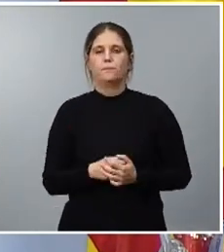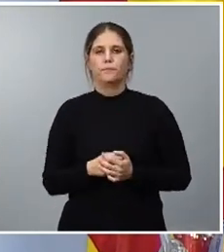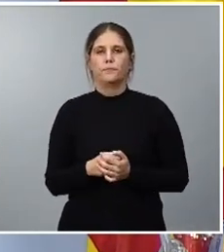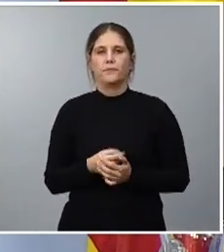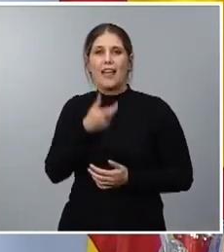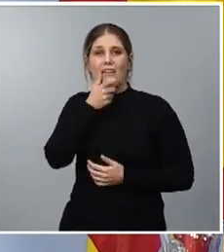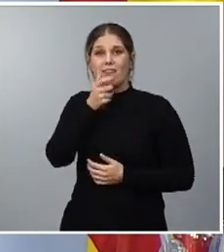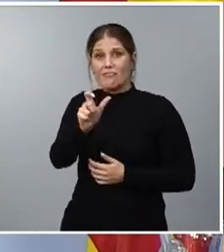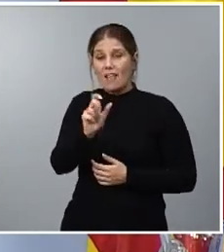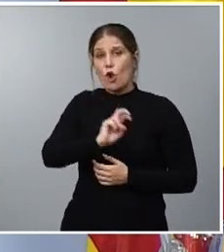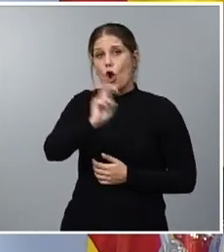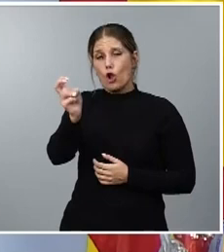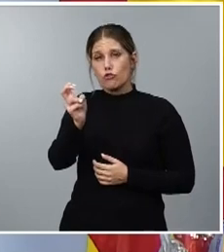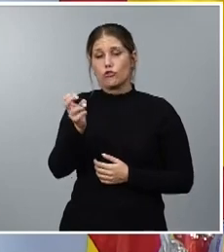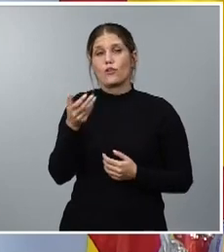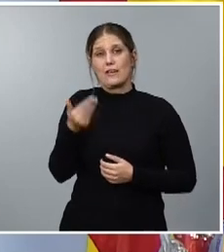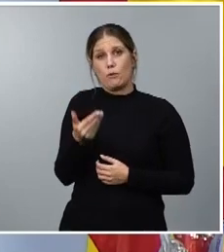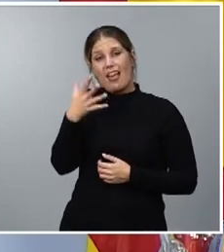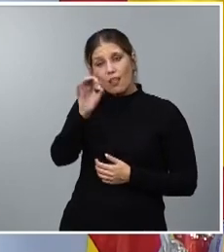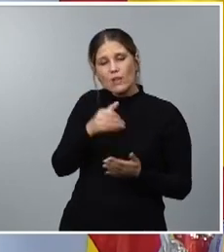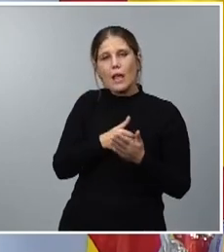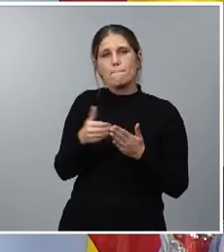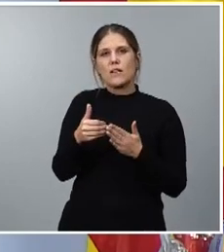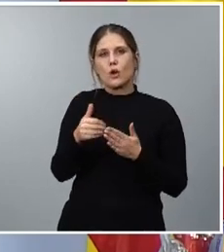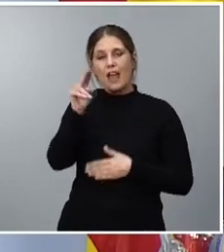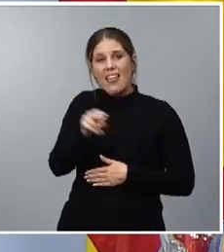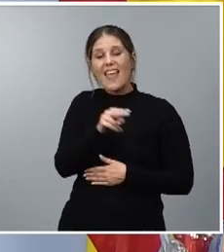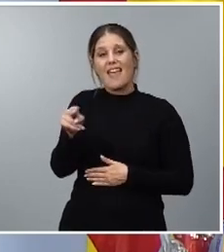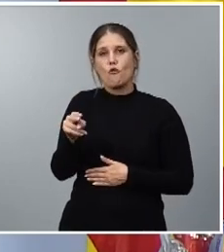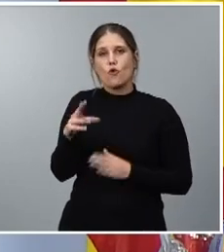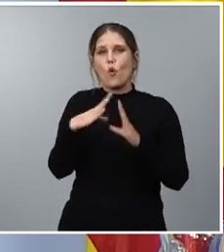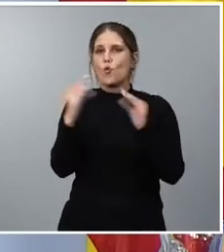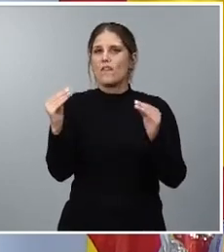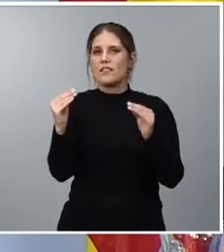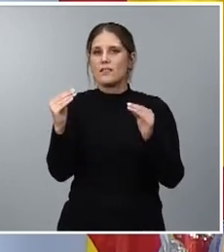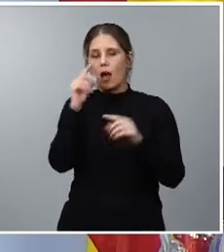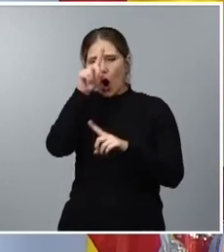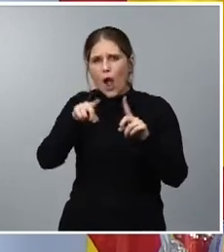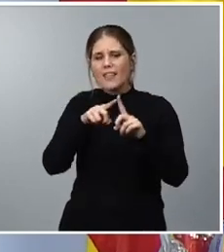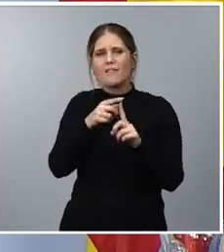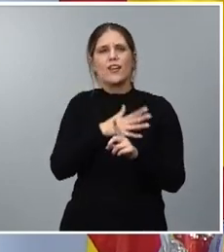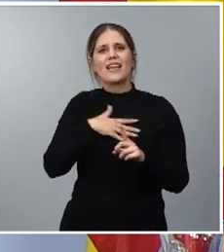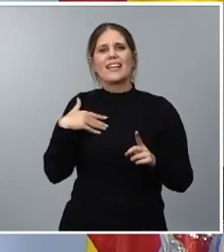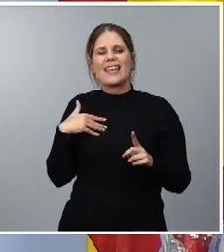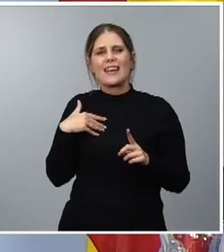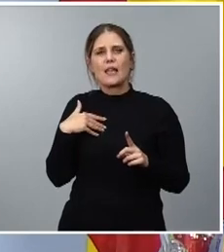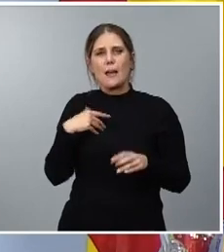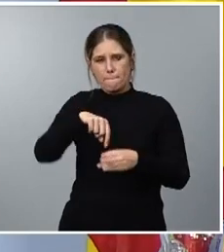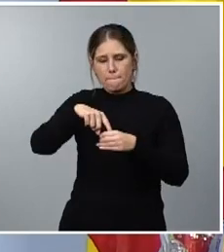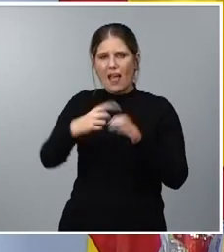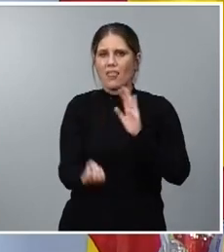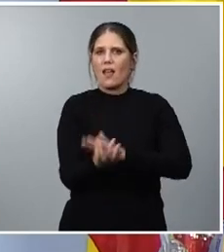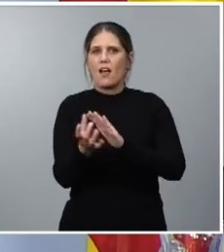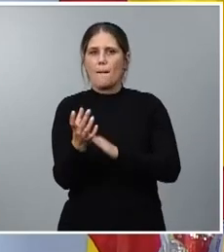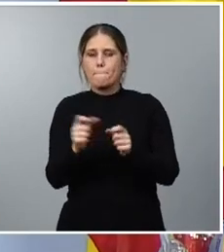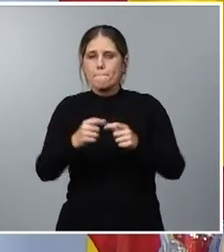50 millones de euros para universidades al objeto de incrementar en mil el número de plazas para